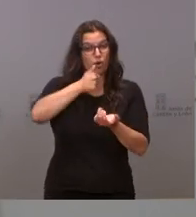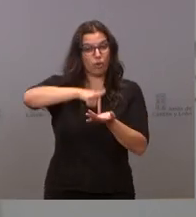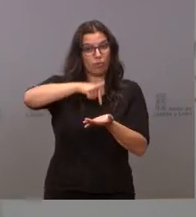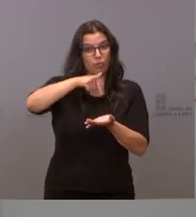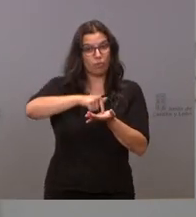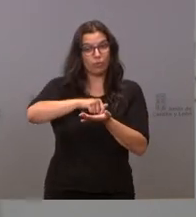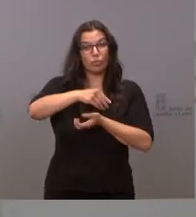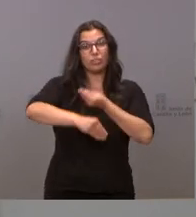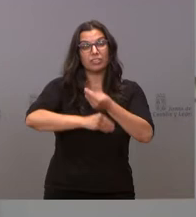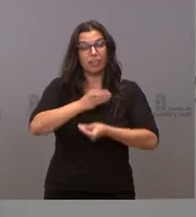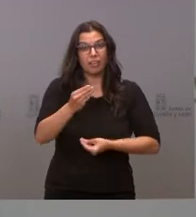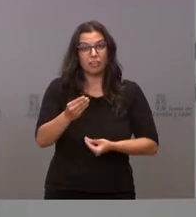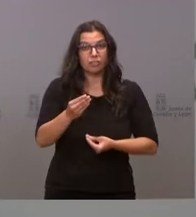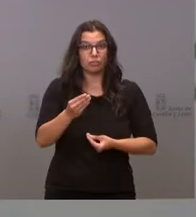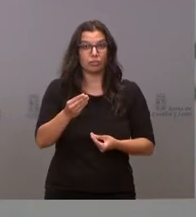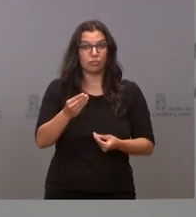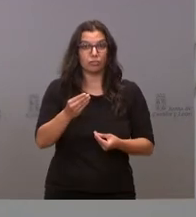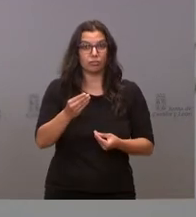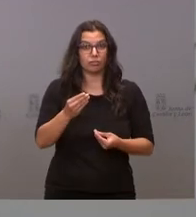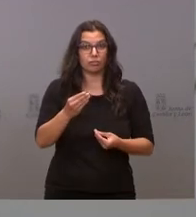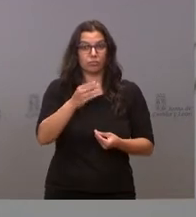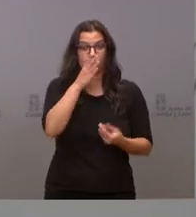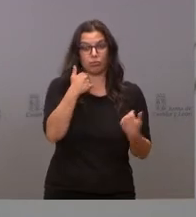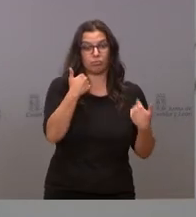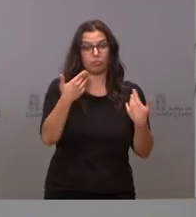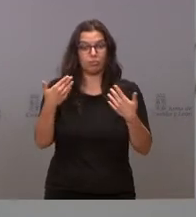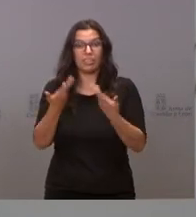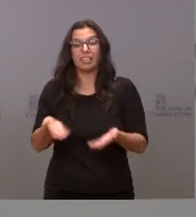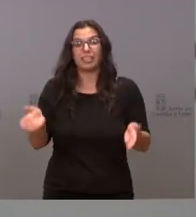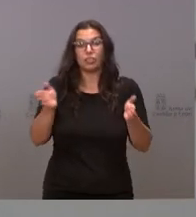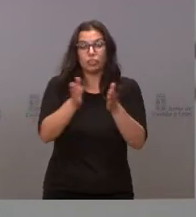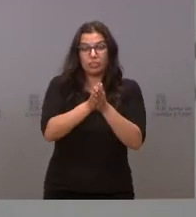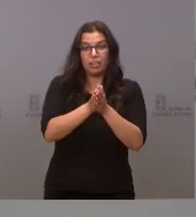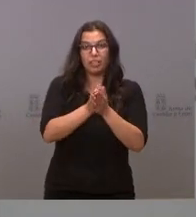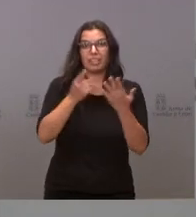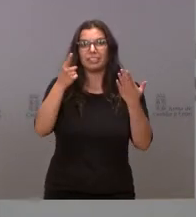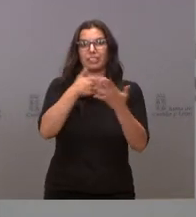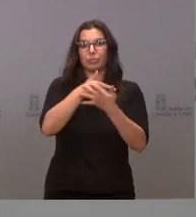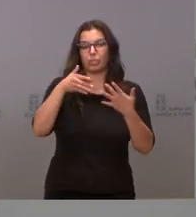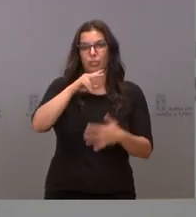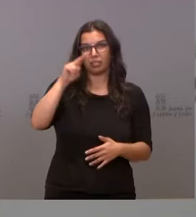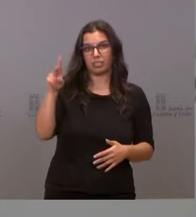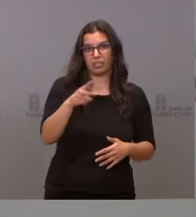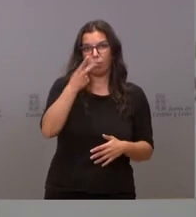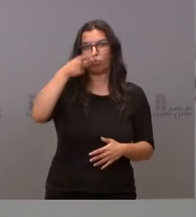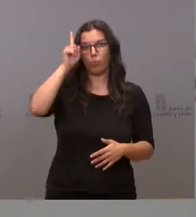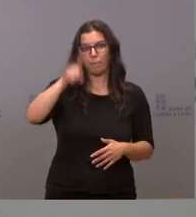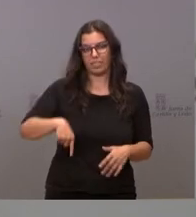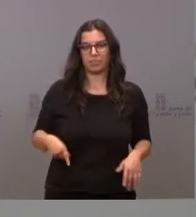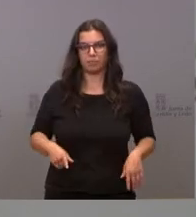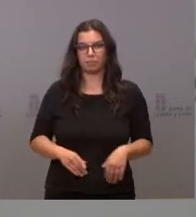por el incremento de las donaciones se eleva a seis millones de euros en un solo mes.